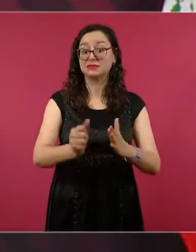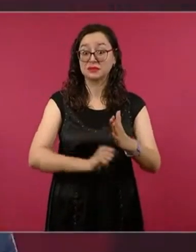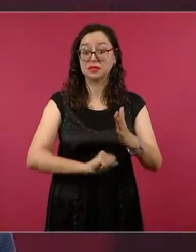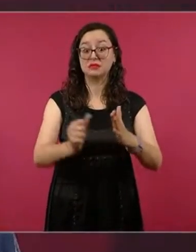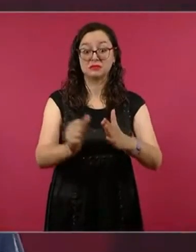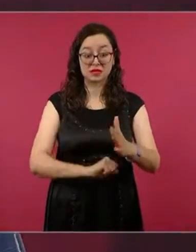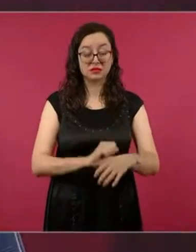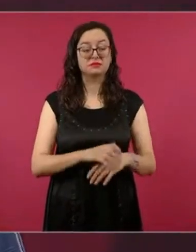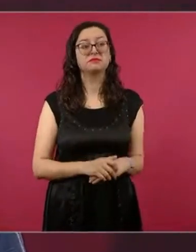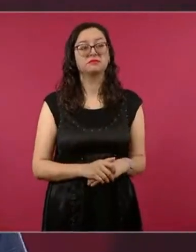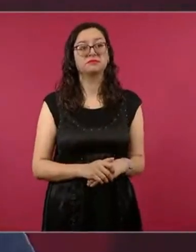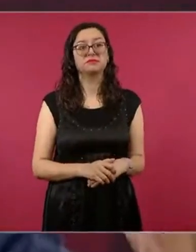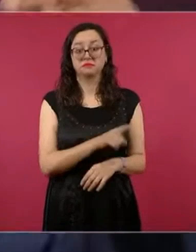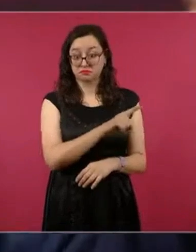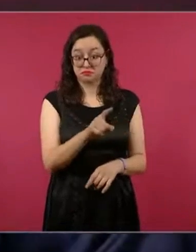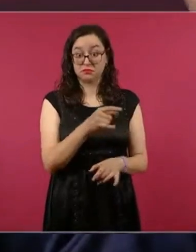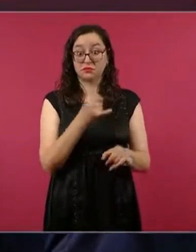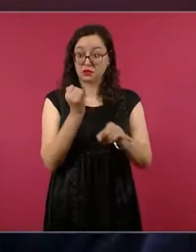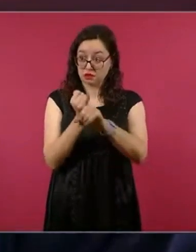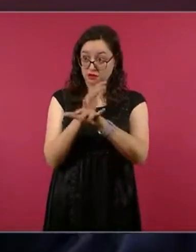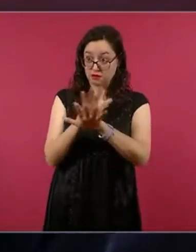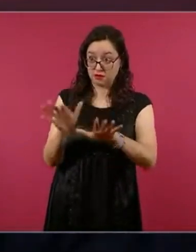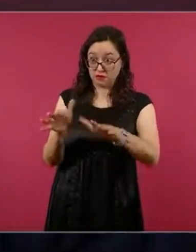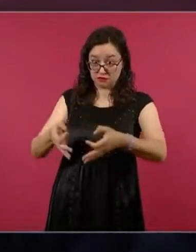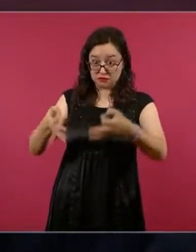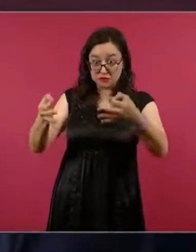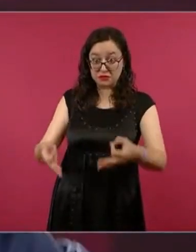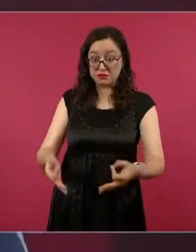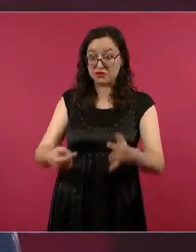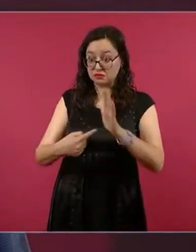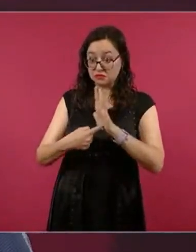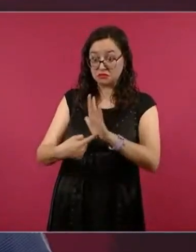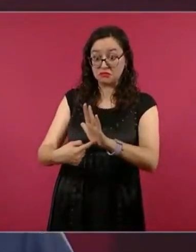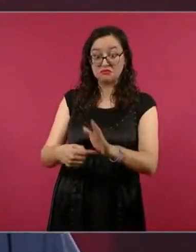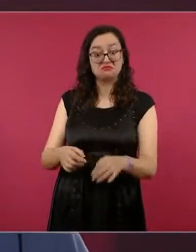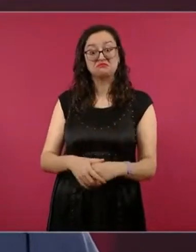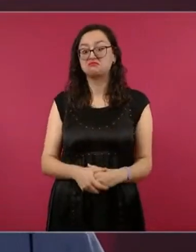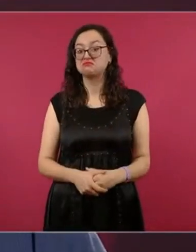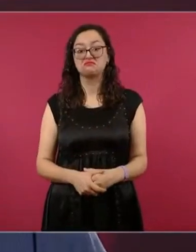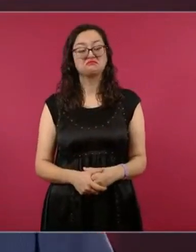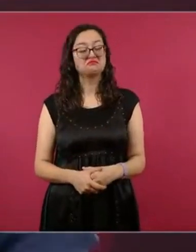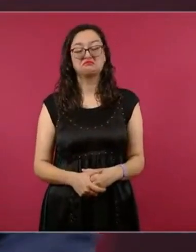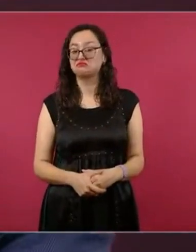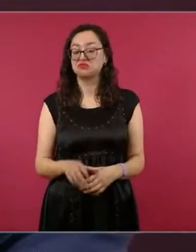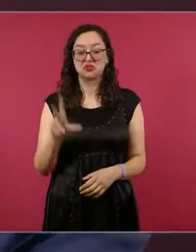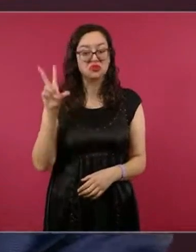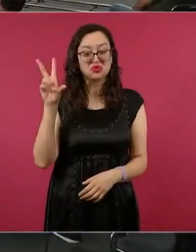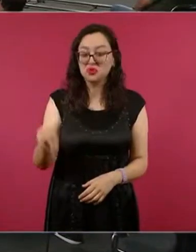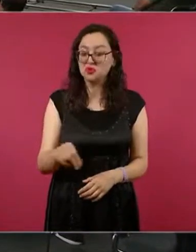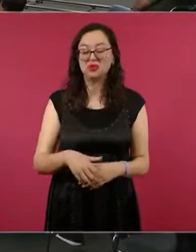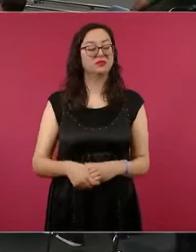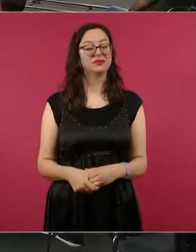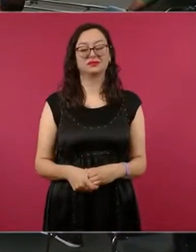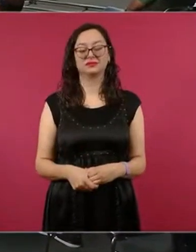de lo que a la gente le importa. No, esos están ahí